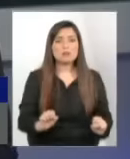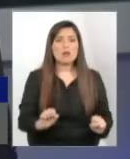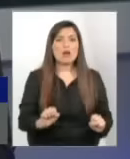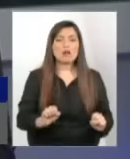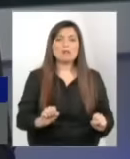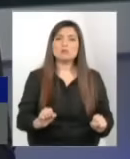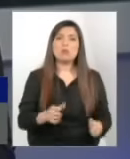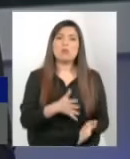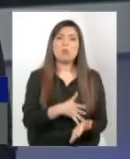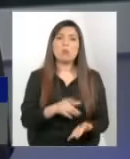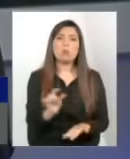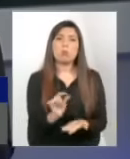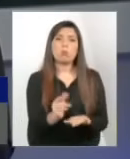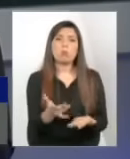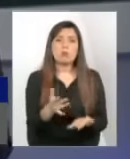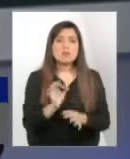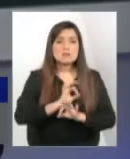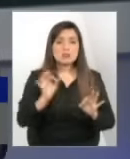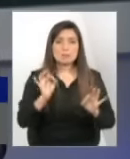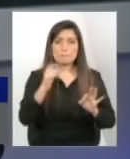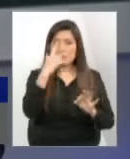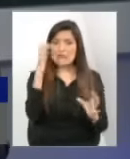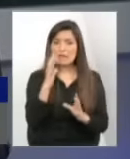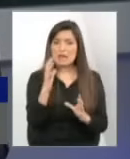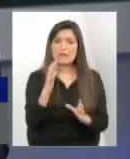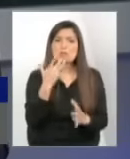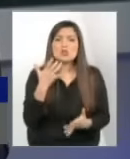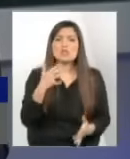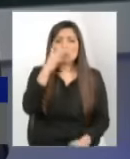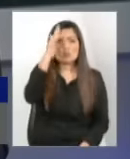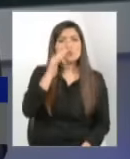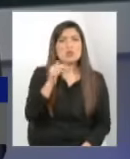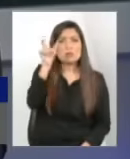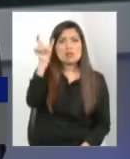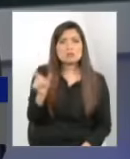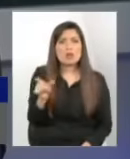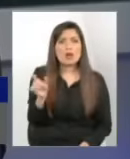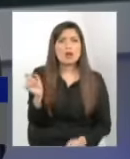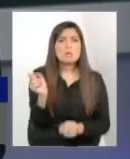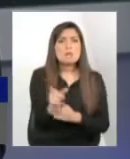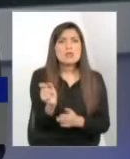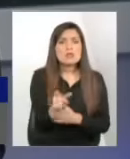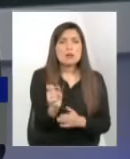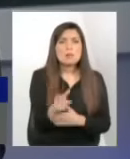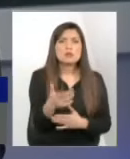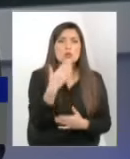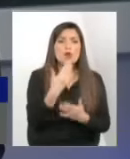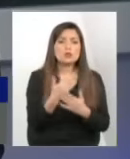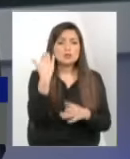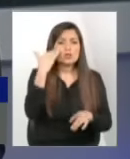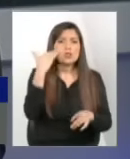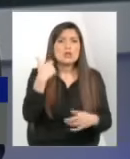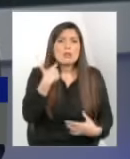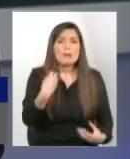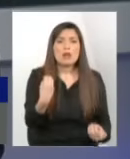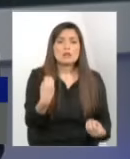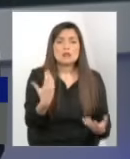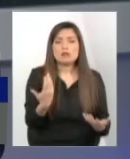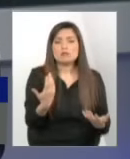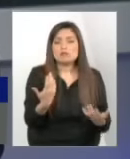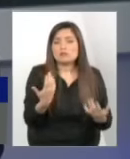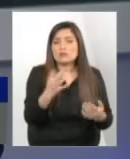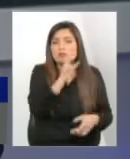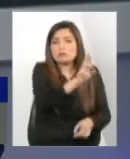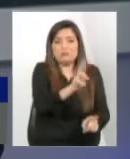sumamente grave ya que no tiene por qué un educador entregar medicamentos que si el niño le pasa algo o tiene una reacción cierto